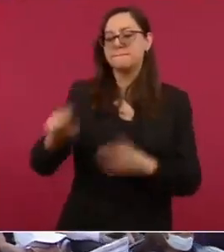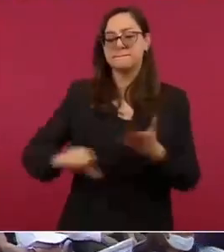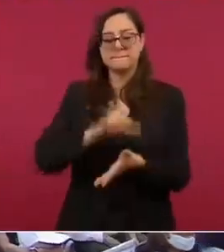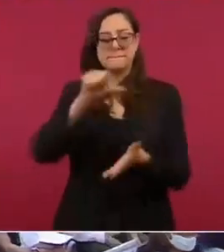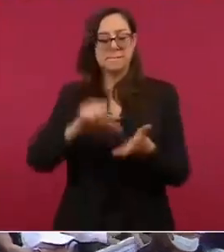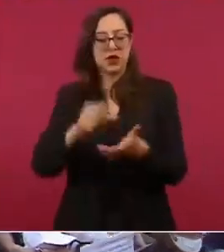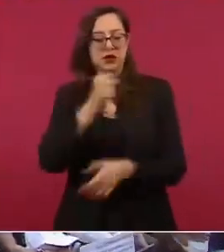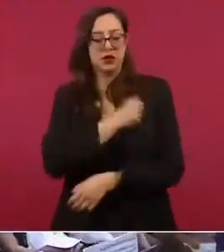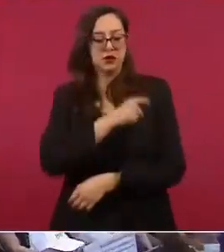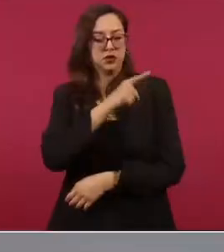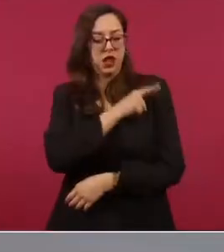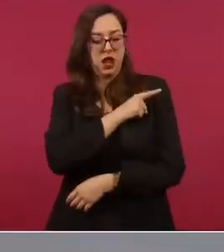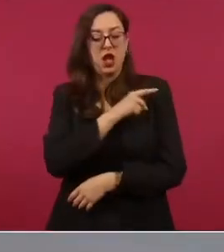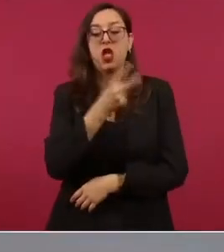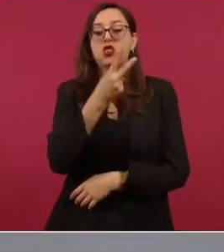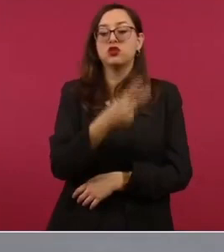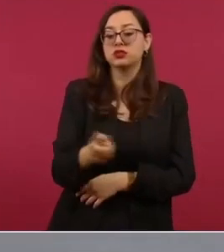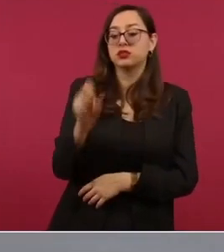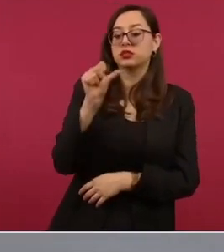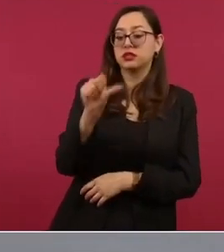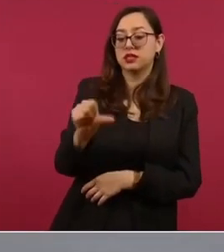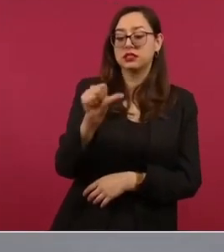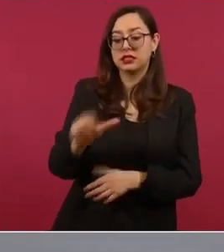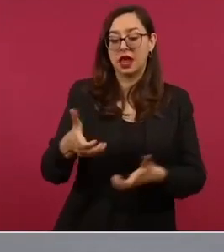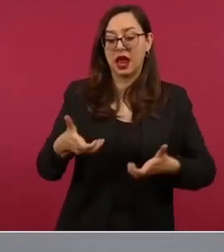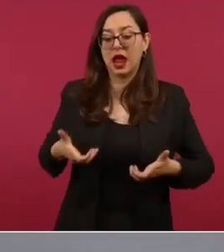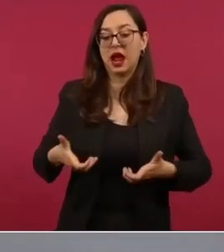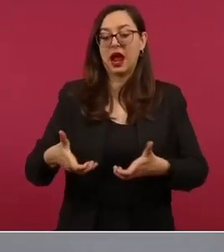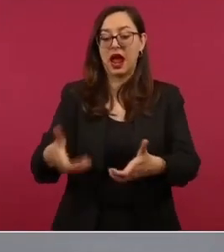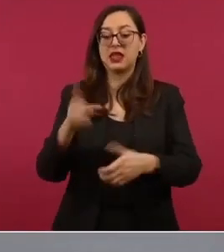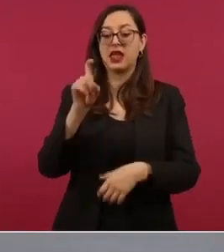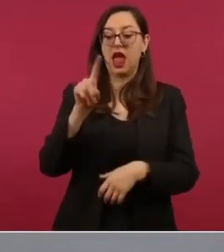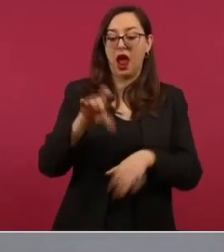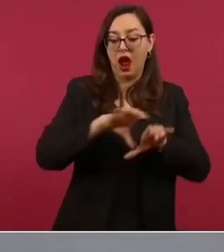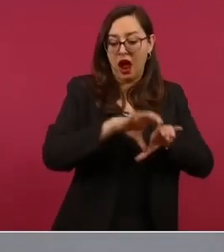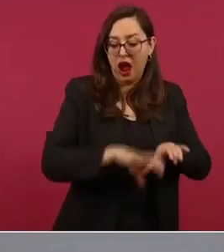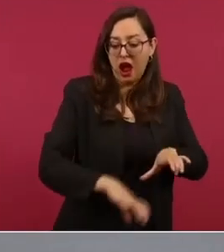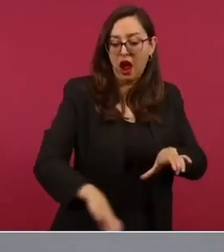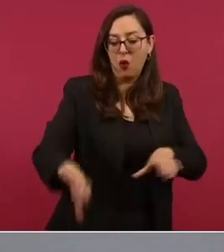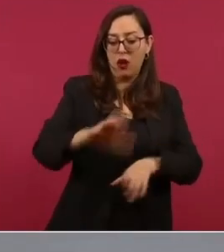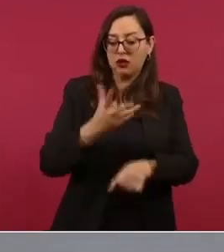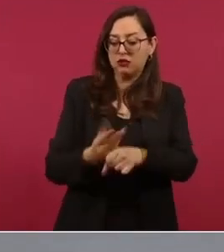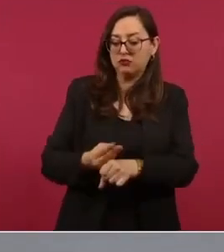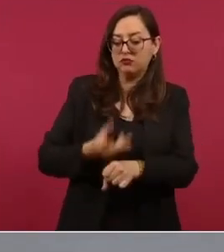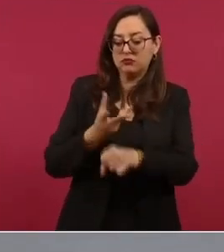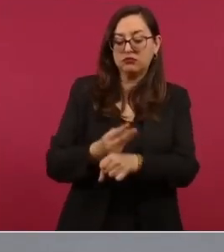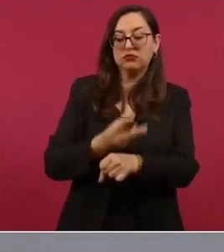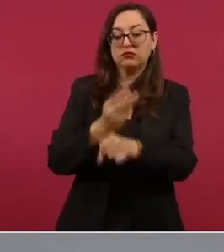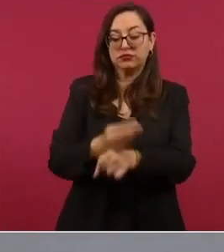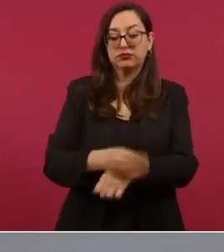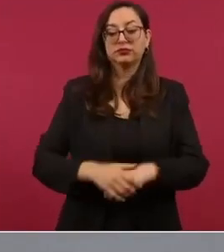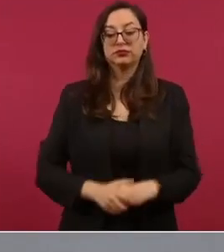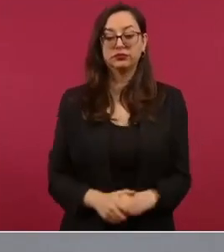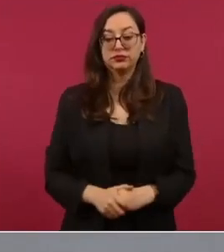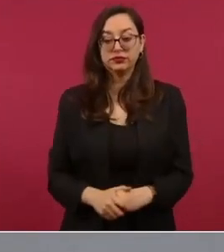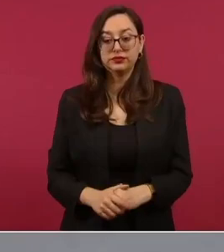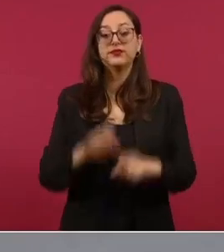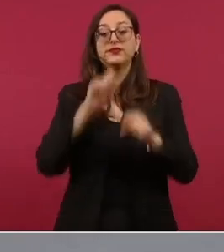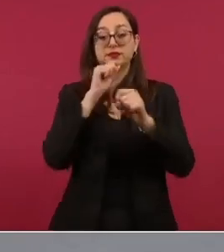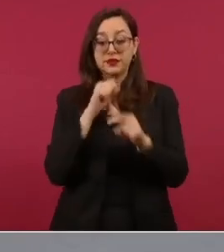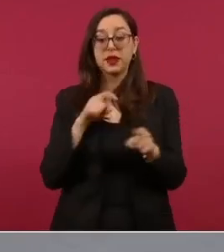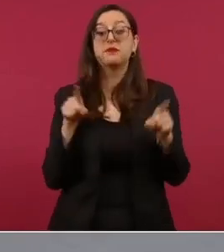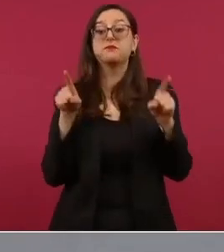216 calles y redes de agua potable y se han reconstruido